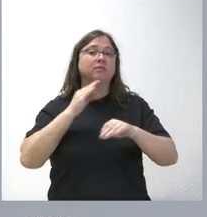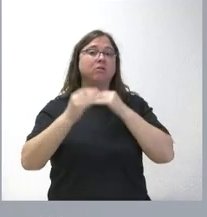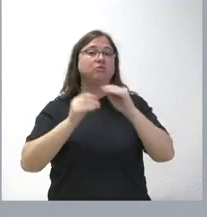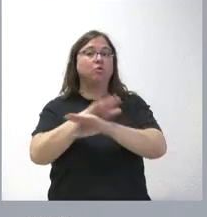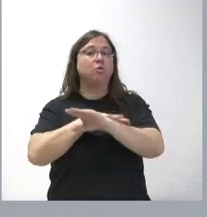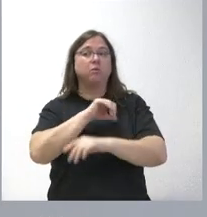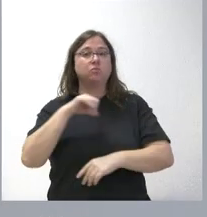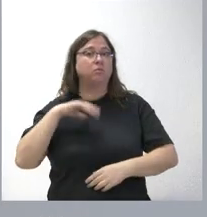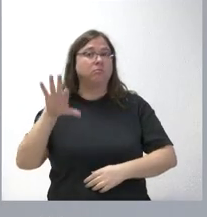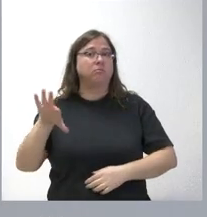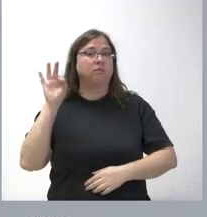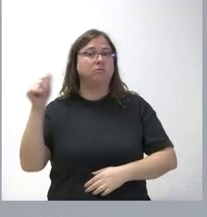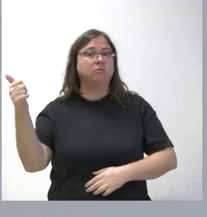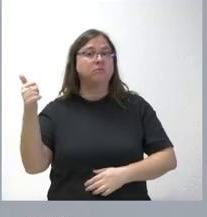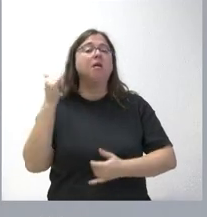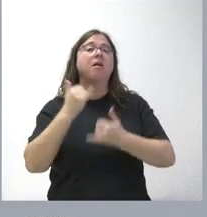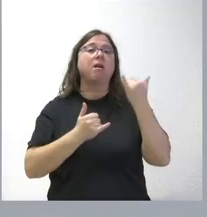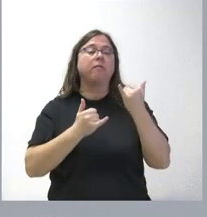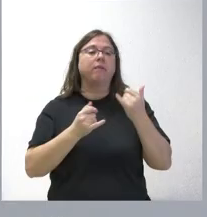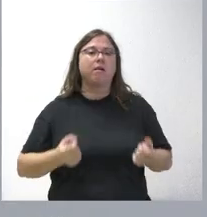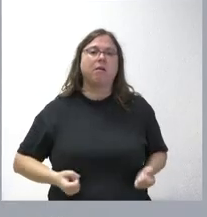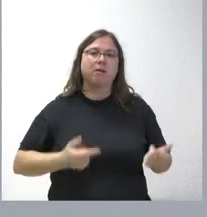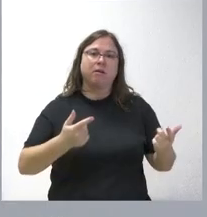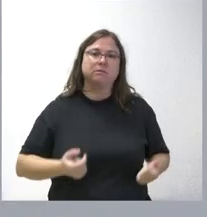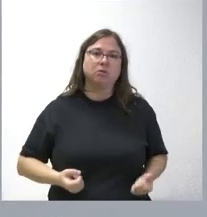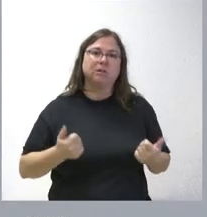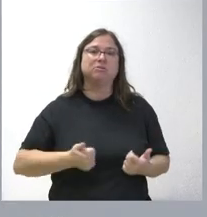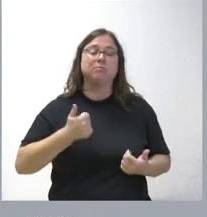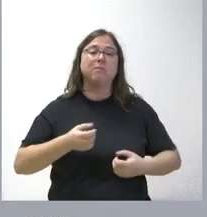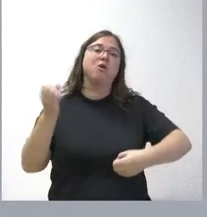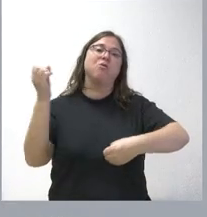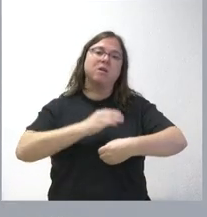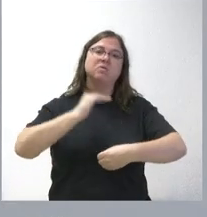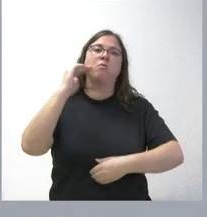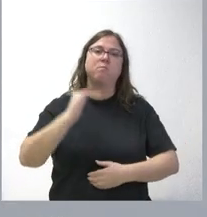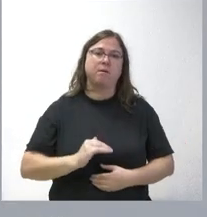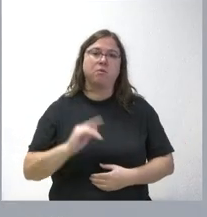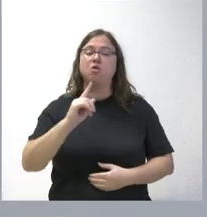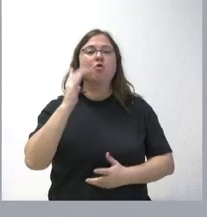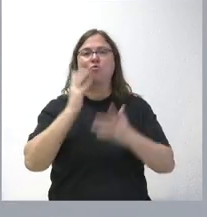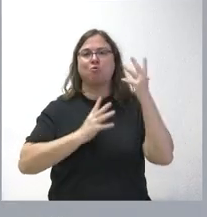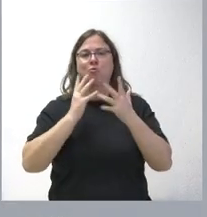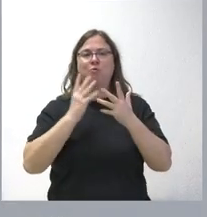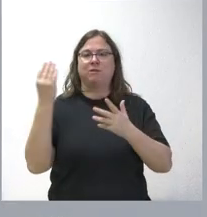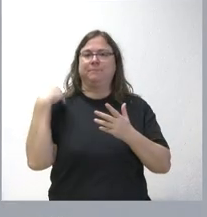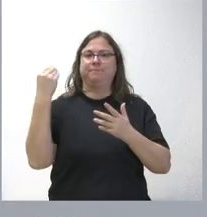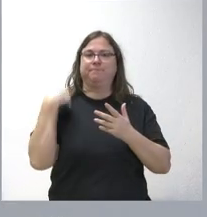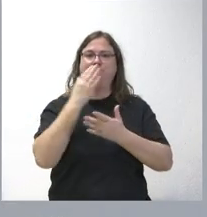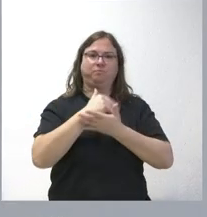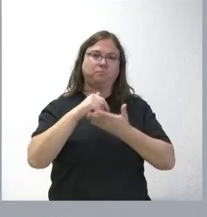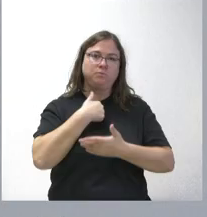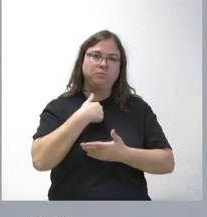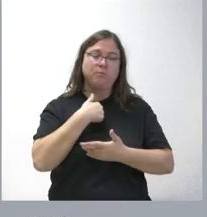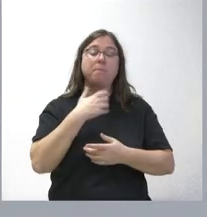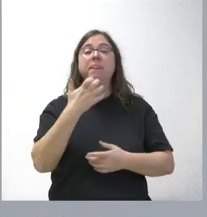unilateralmente y que han supuesto mayores costes o menores ingresos sin tener en cuenta a las comunidades autónomas o al menos